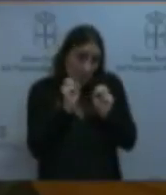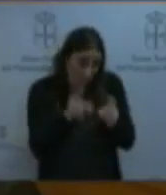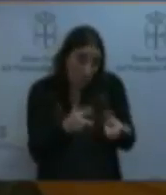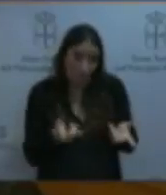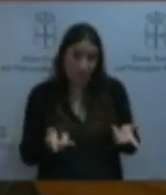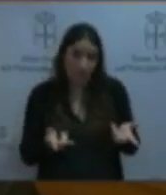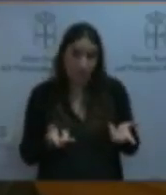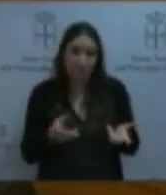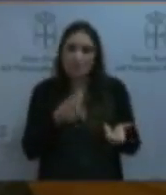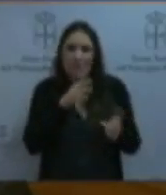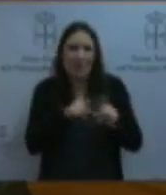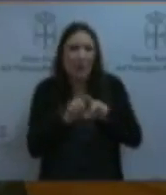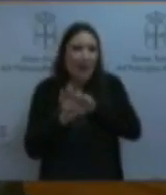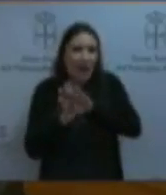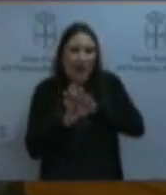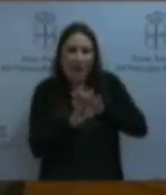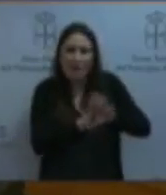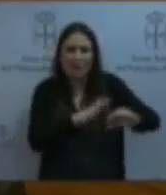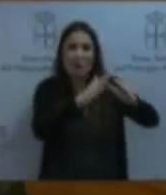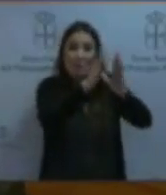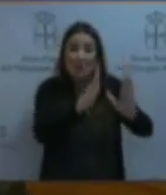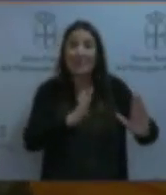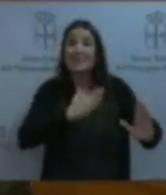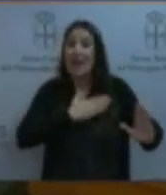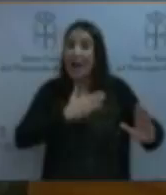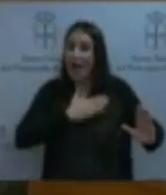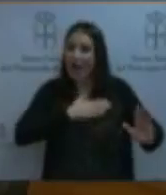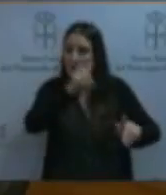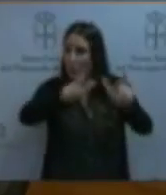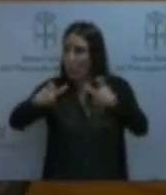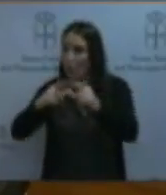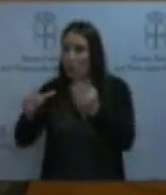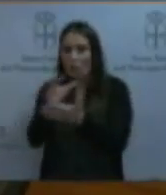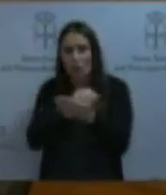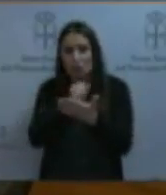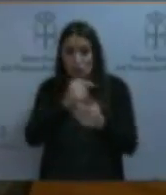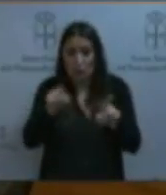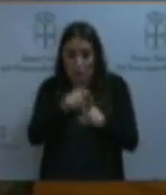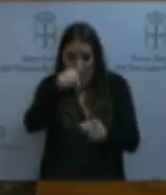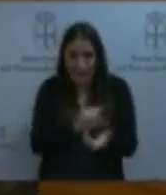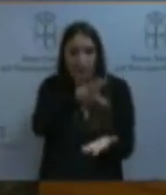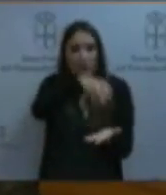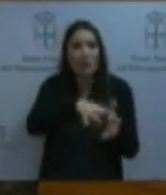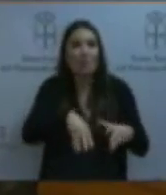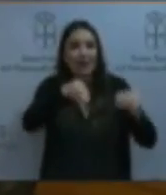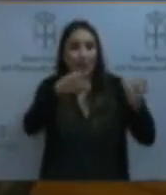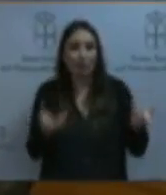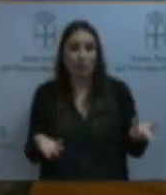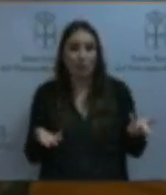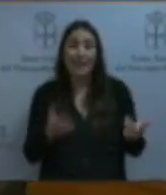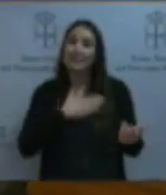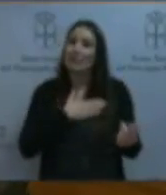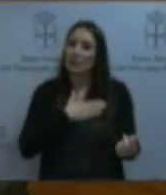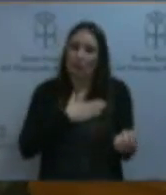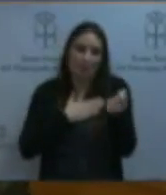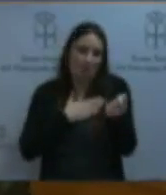Un Estado de abandono de viviendas que son patrimonio de los asturianos y asturianas, como este palacio. Patrimonio muy escaso, además,